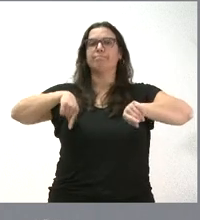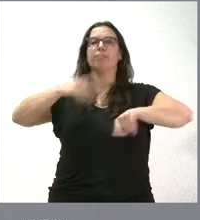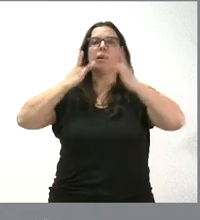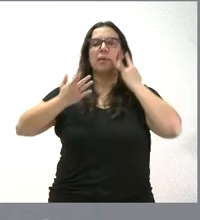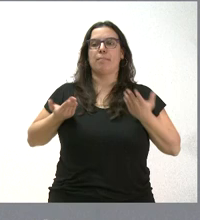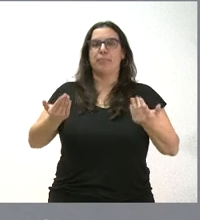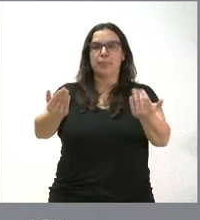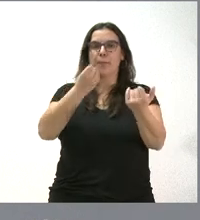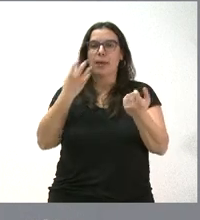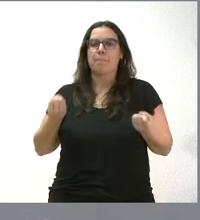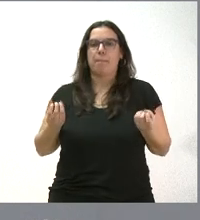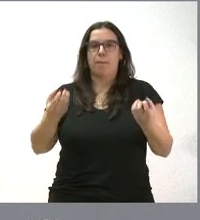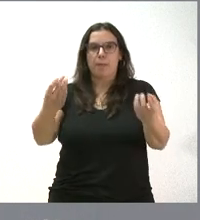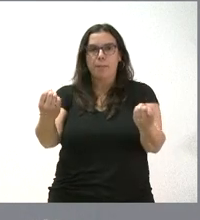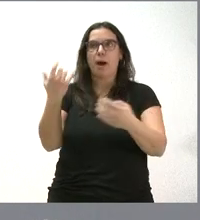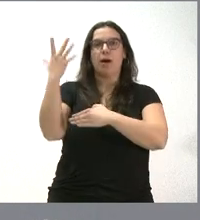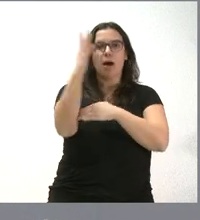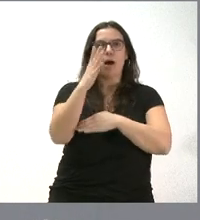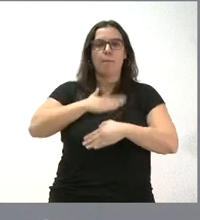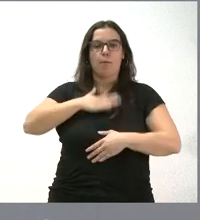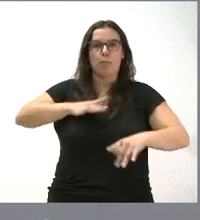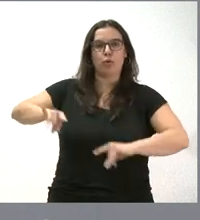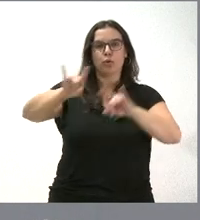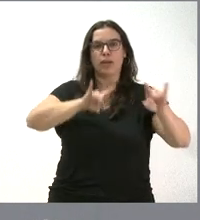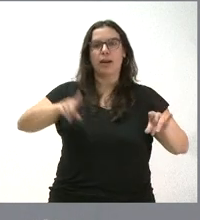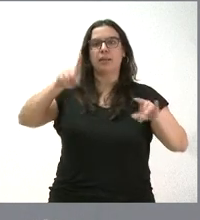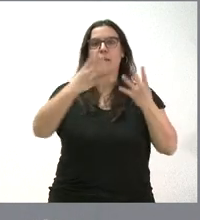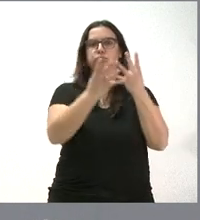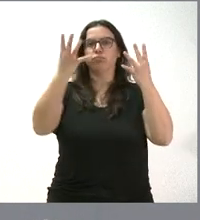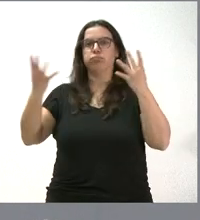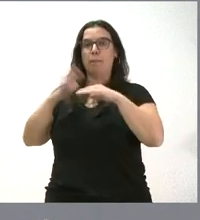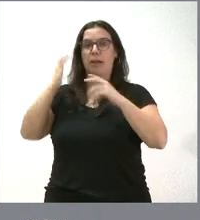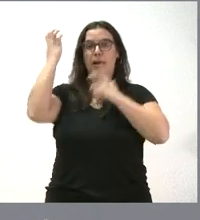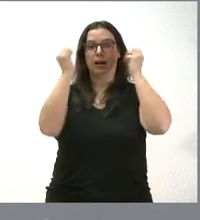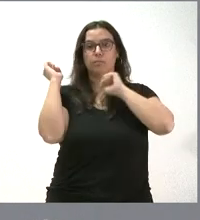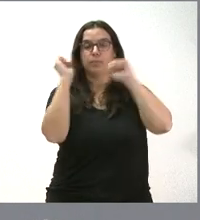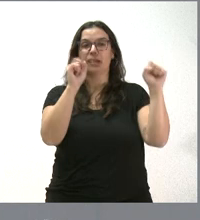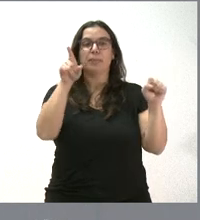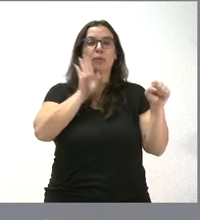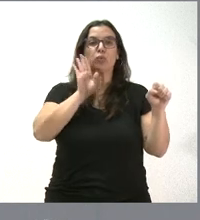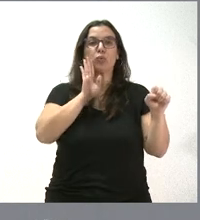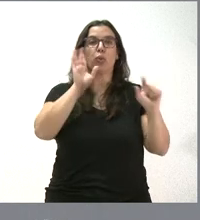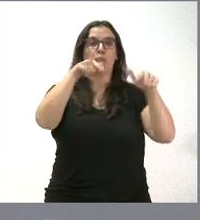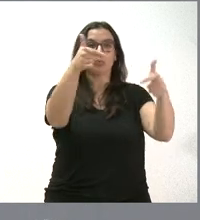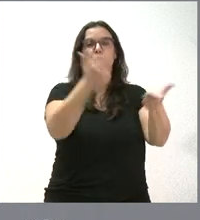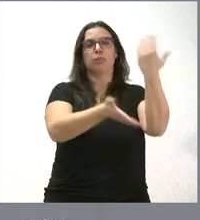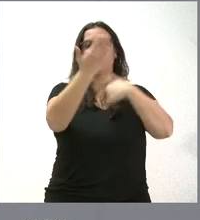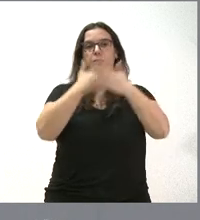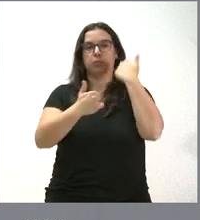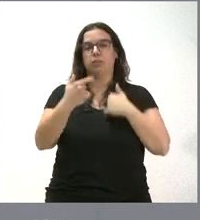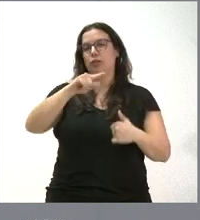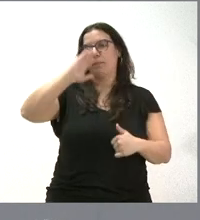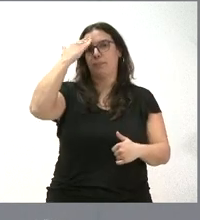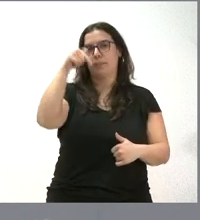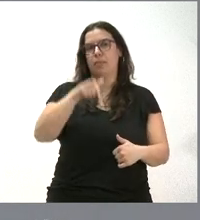la plantación con especies autóctonas, el cerramiento ganadero y la retirada de escombreras y limpieza de residuos como aspectos más importantes.